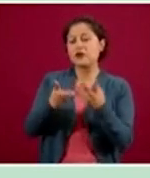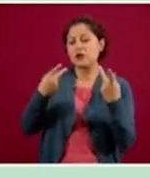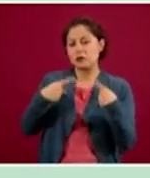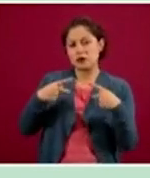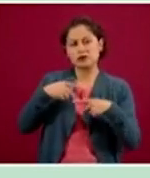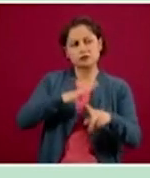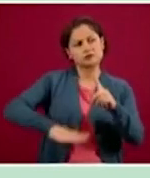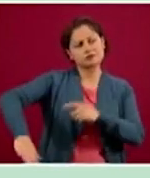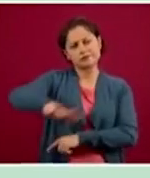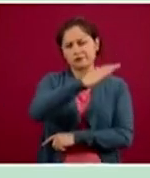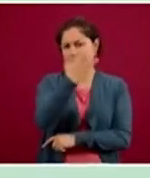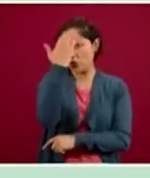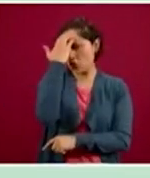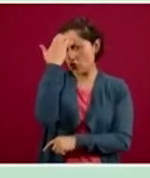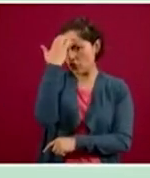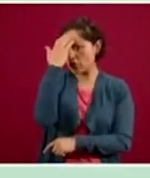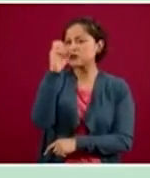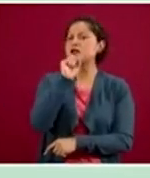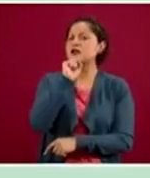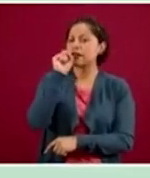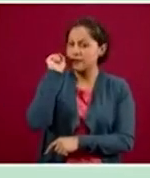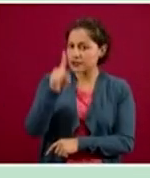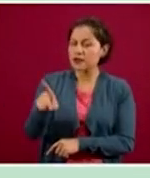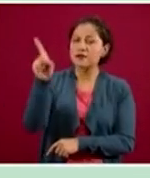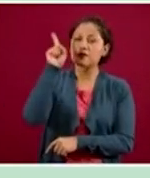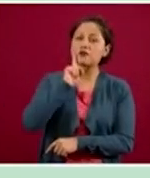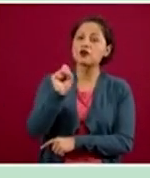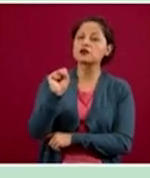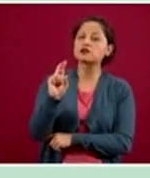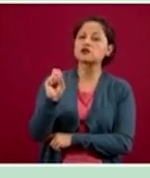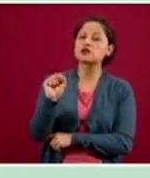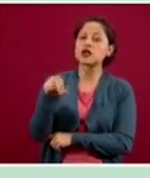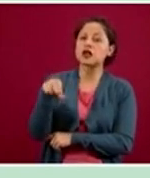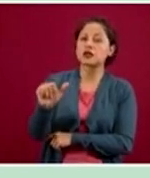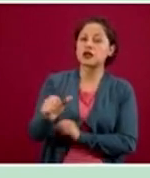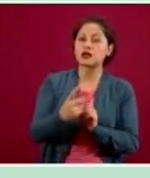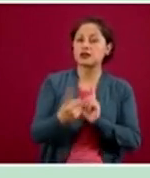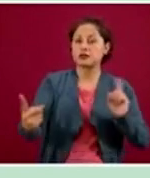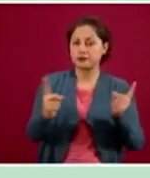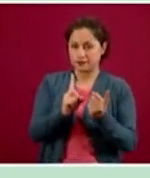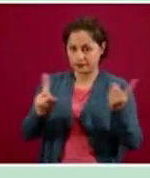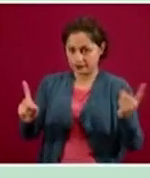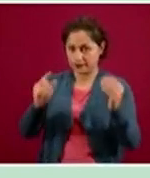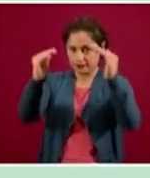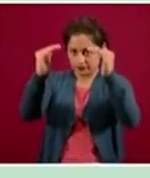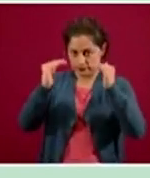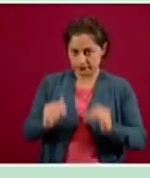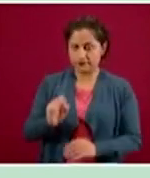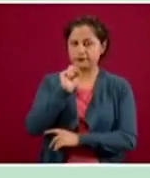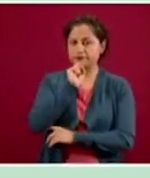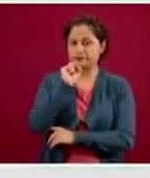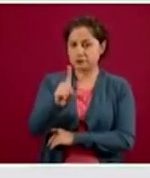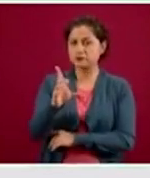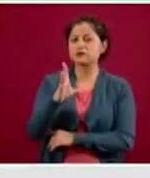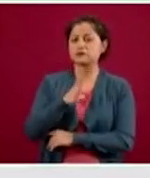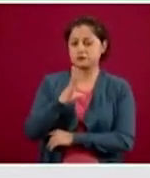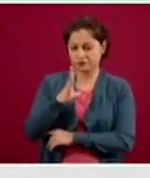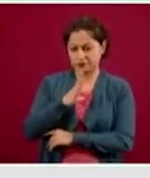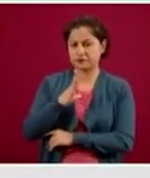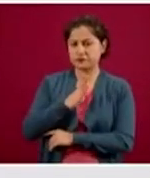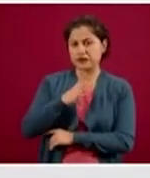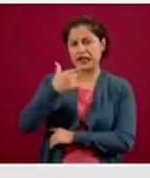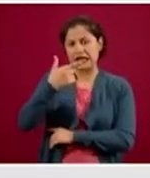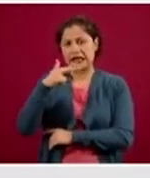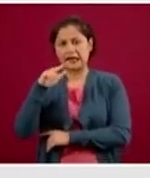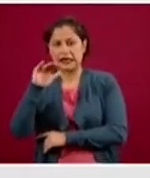conocidos, como también con videos con Susana Distancia. Y muy importante, también podemos encontrar más abajo guías para cuidadores, es decir,